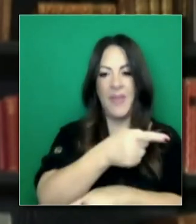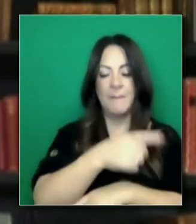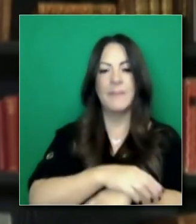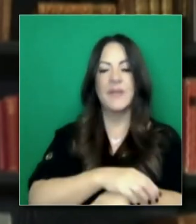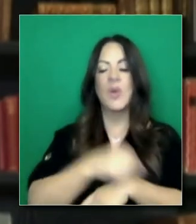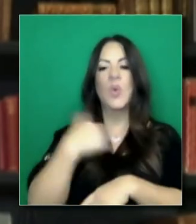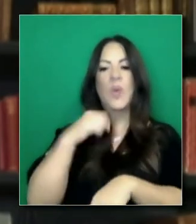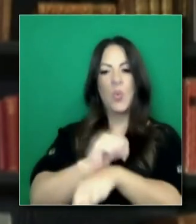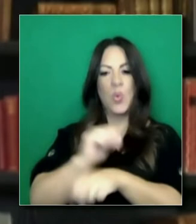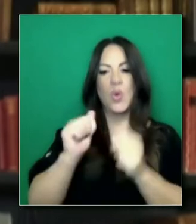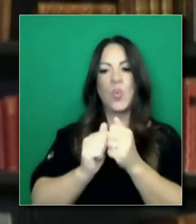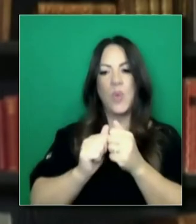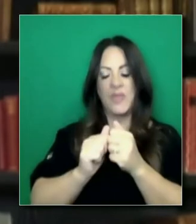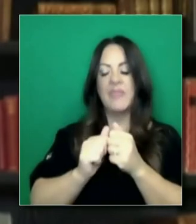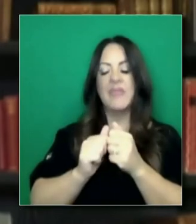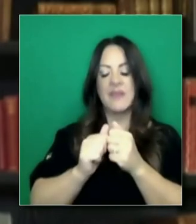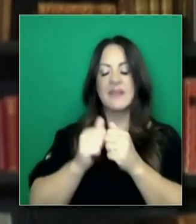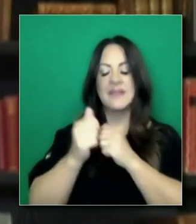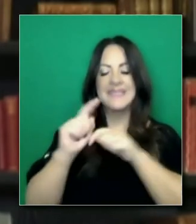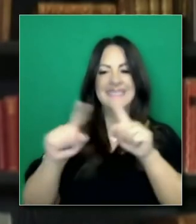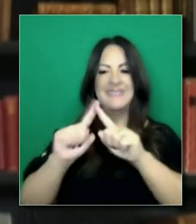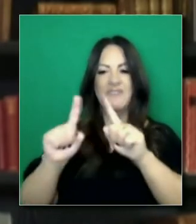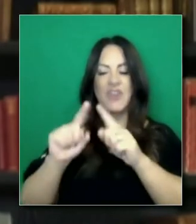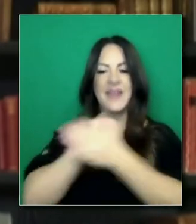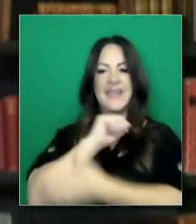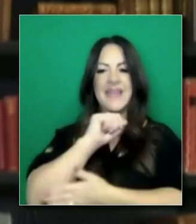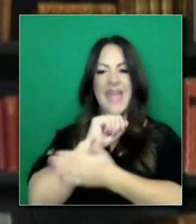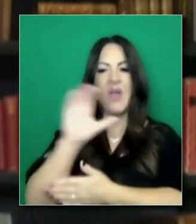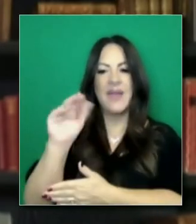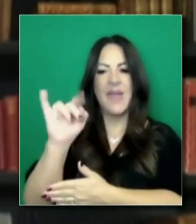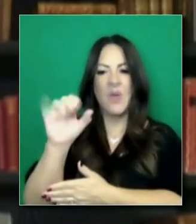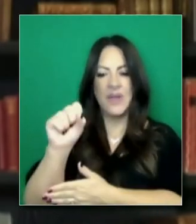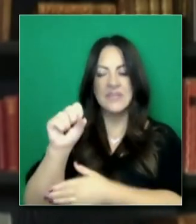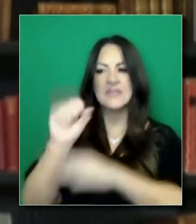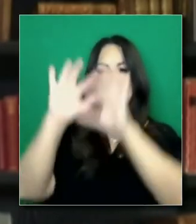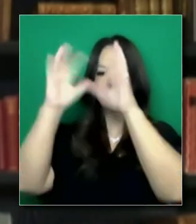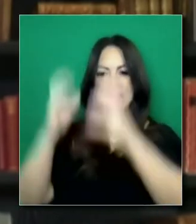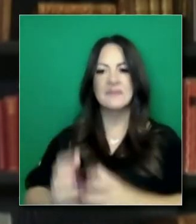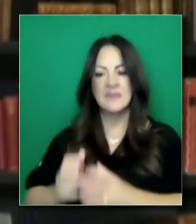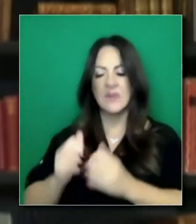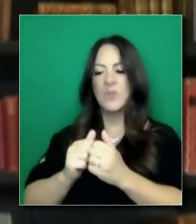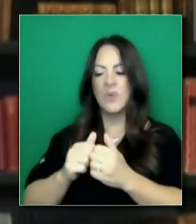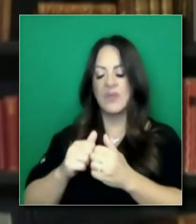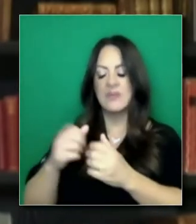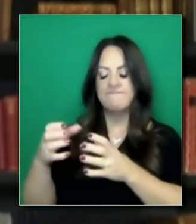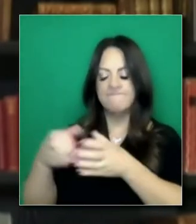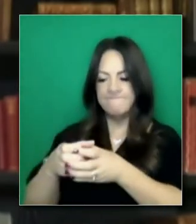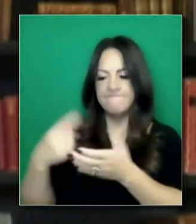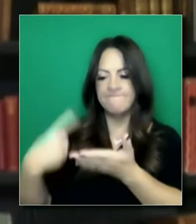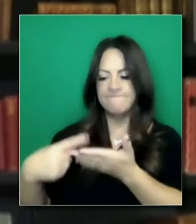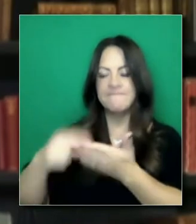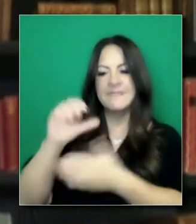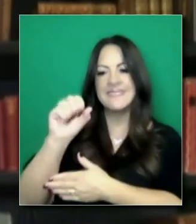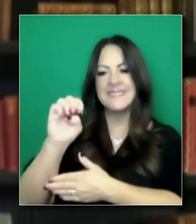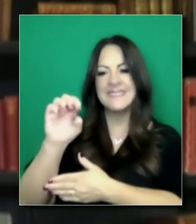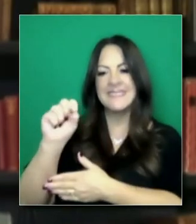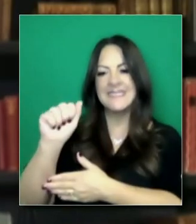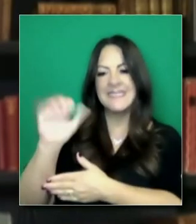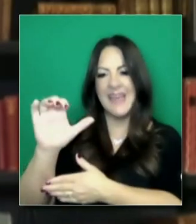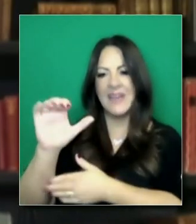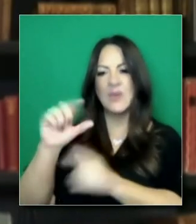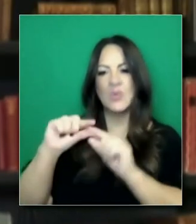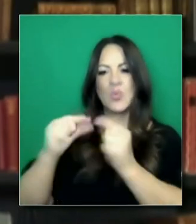CISAC, nuestros colaboradores en el Estado y a nivel federal. Hemos trabajado por mucho tiempo para resolver